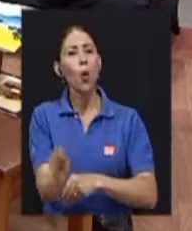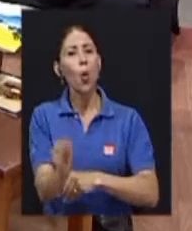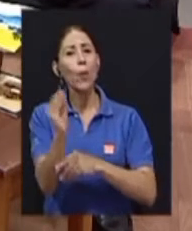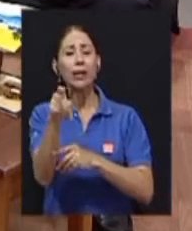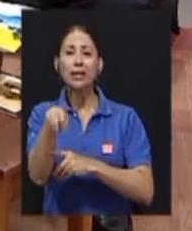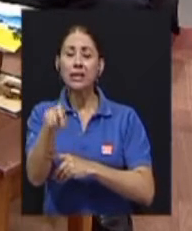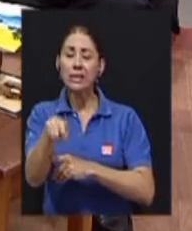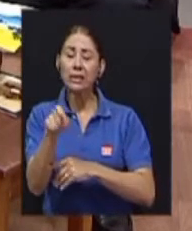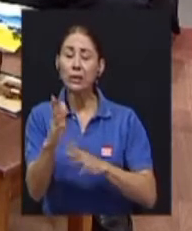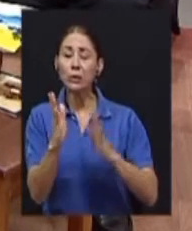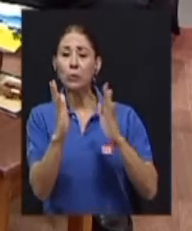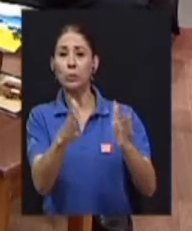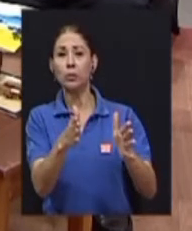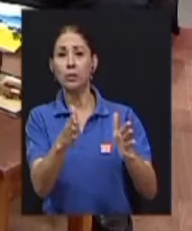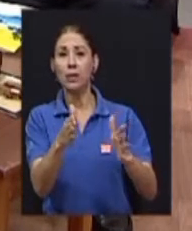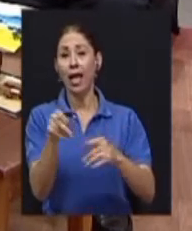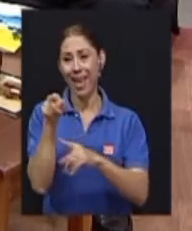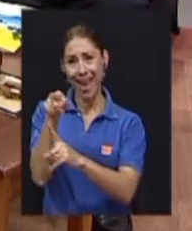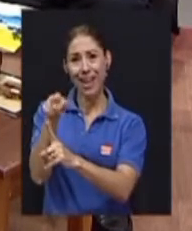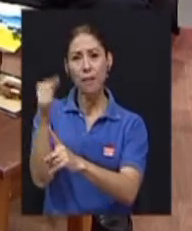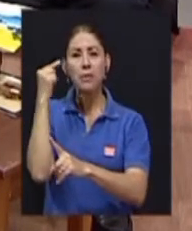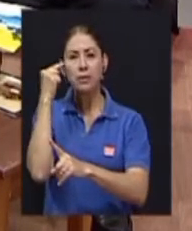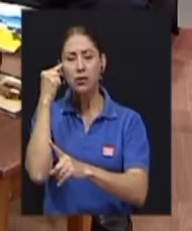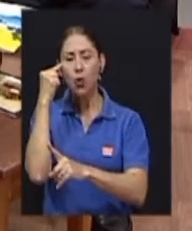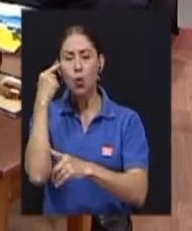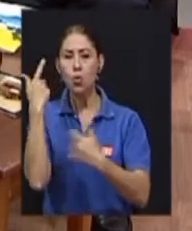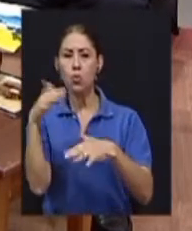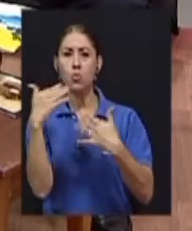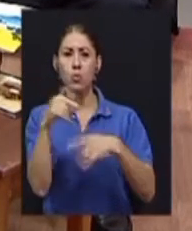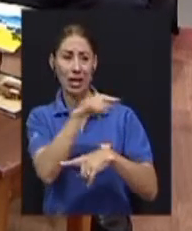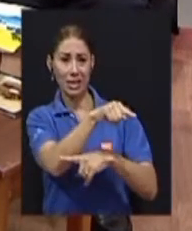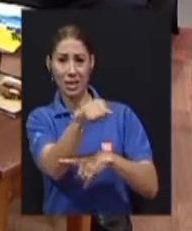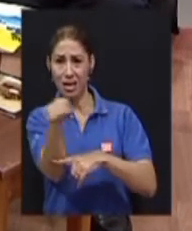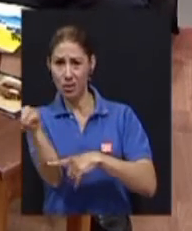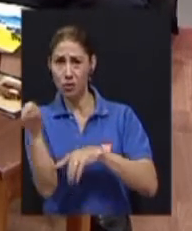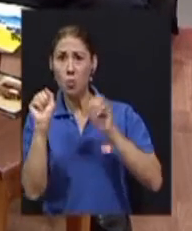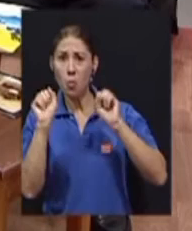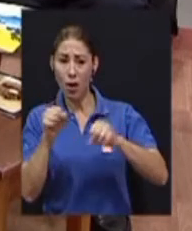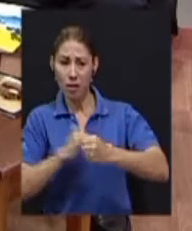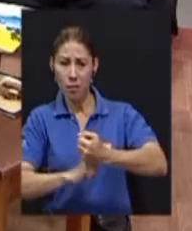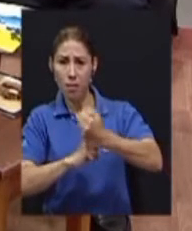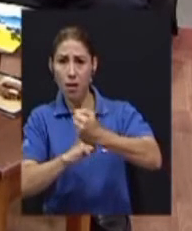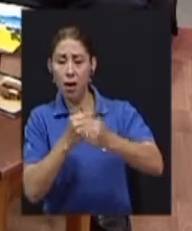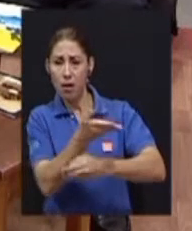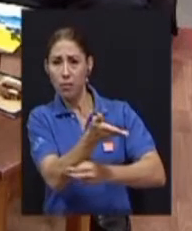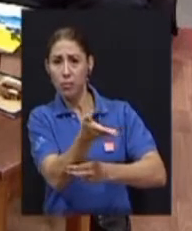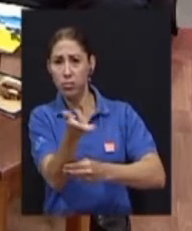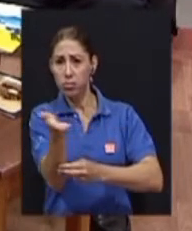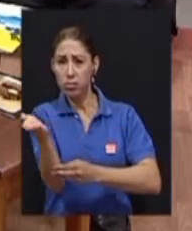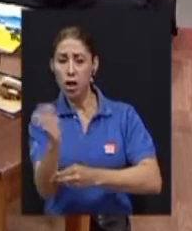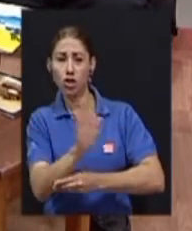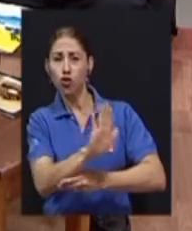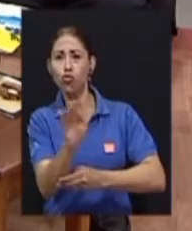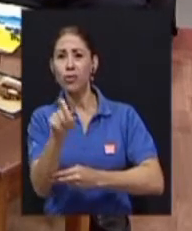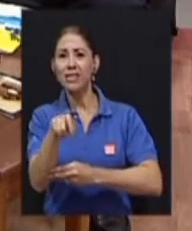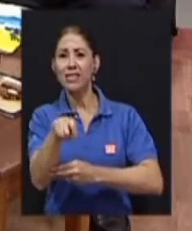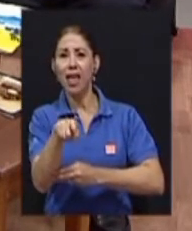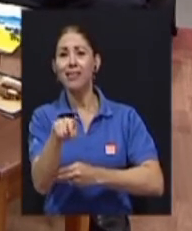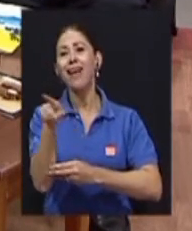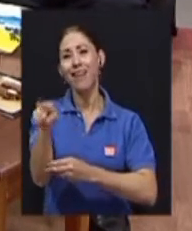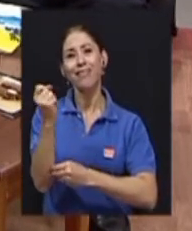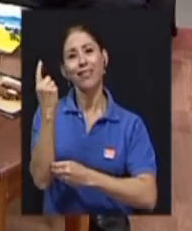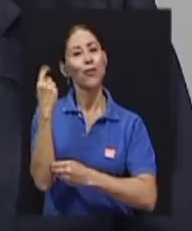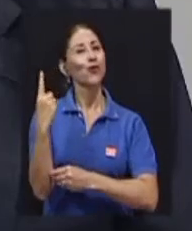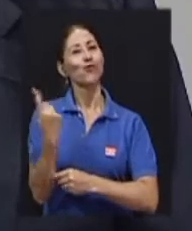él pensó que para cubrir las necesidades de tantos jóvenes y estas múltiples necesidades, necesitaba